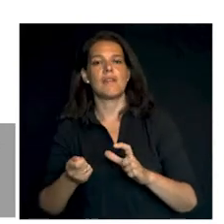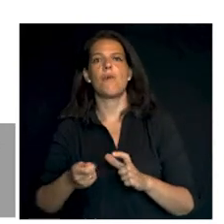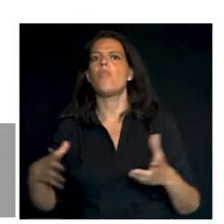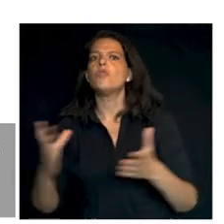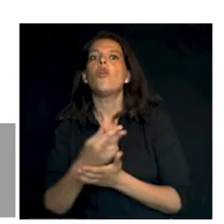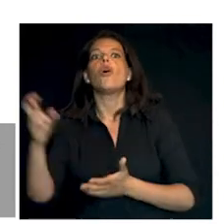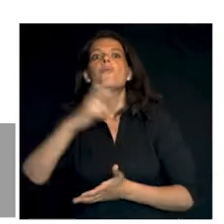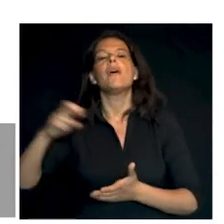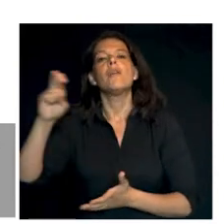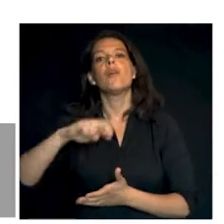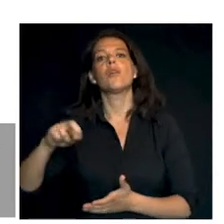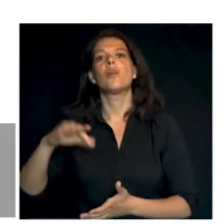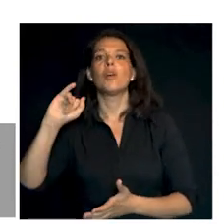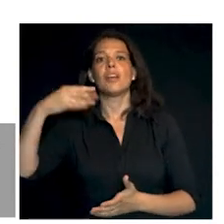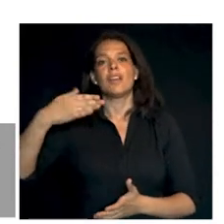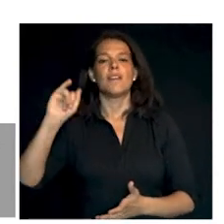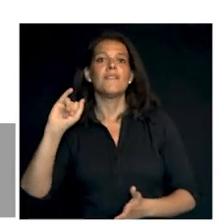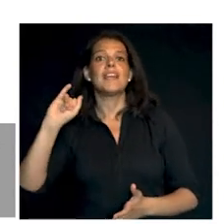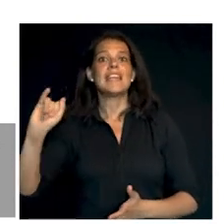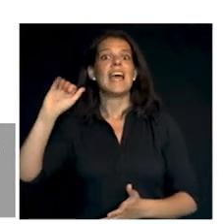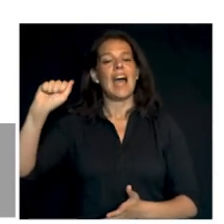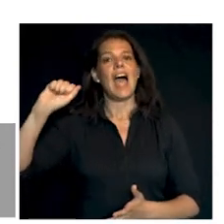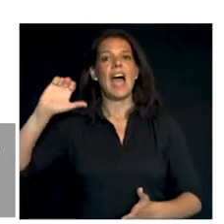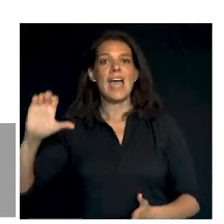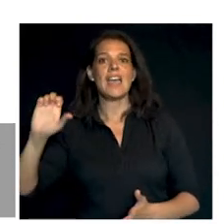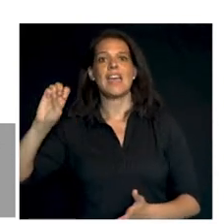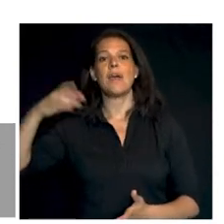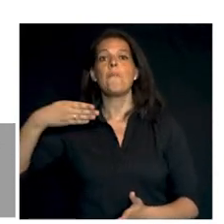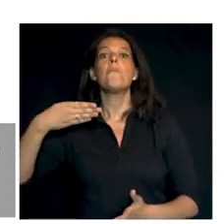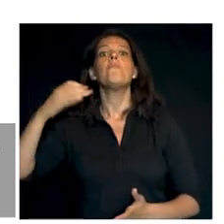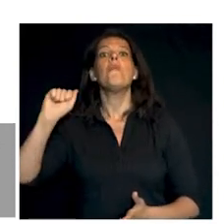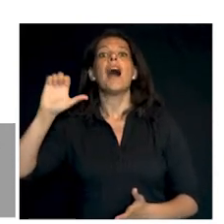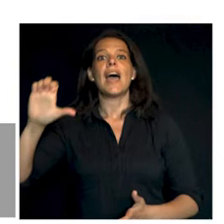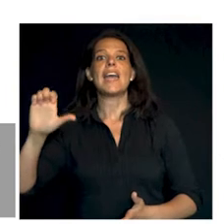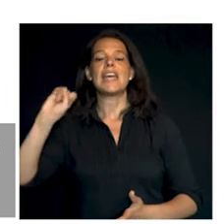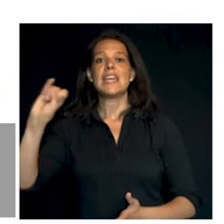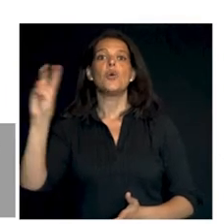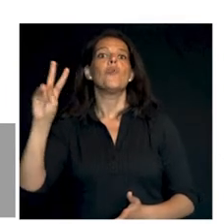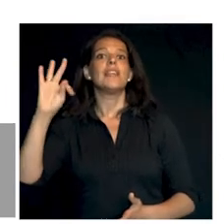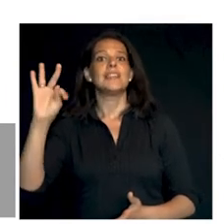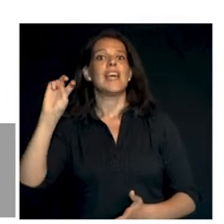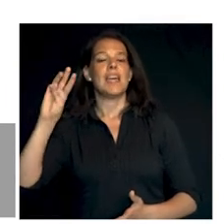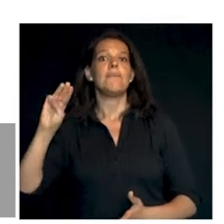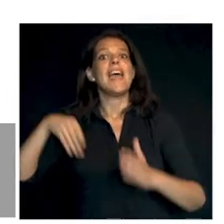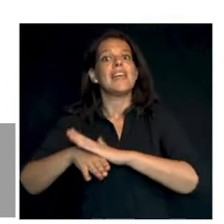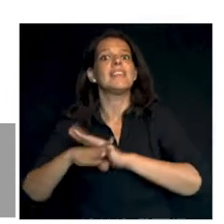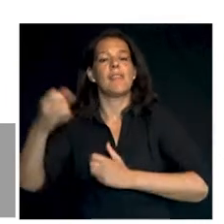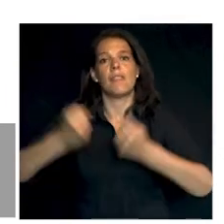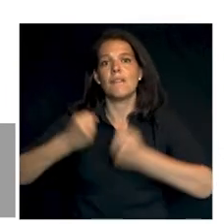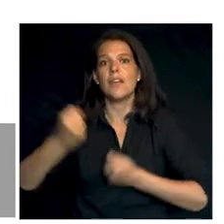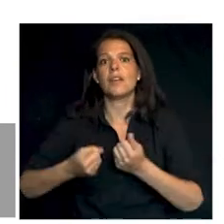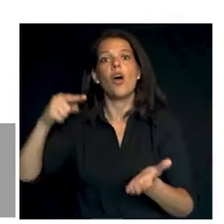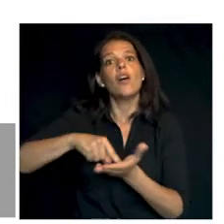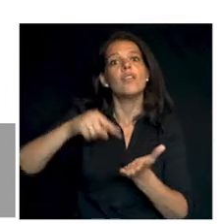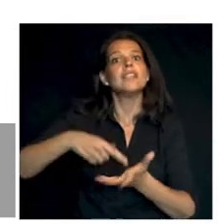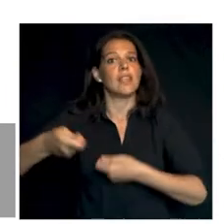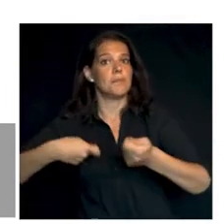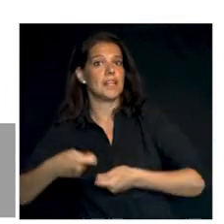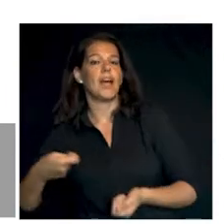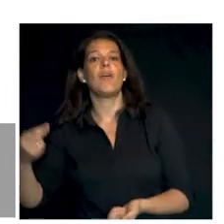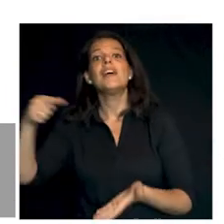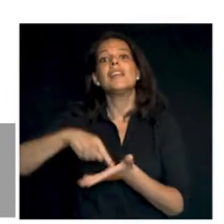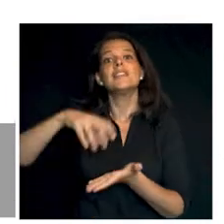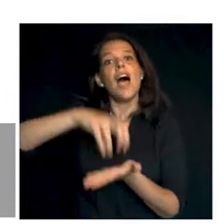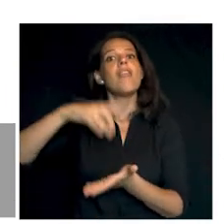recibos periódicos de IBI, IAE, BAE, IVTM, entrada de vehículos, tasa de mercados